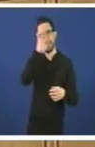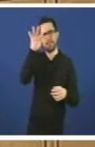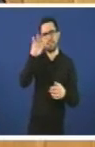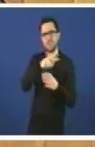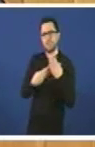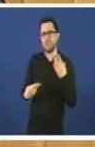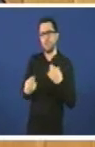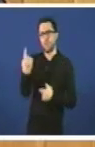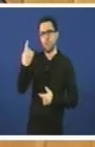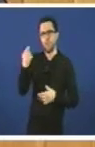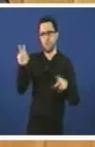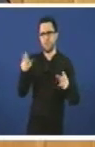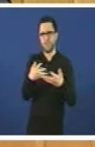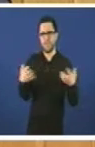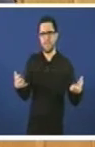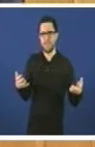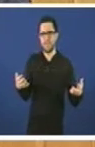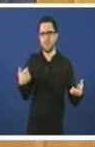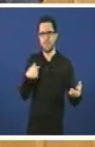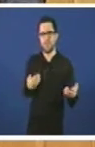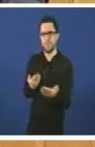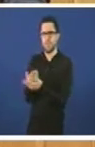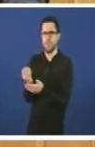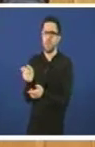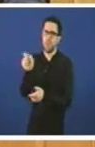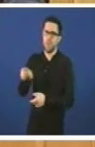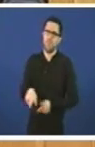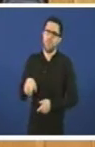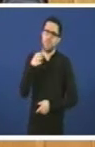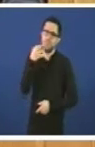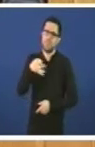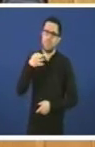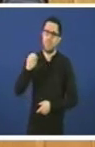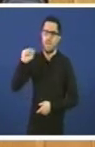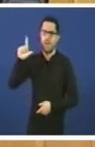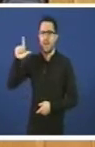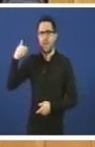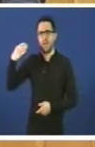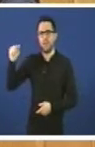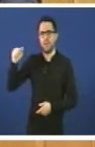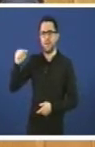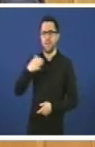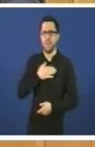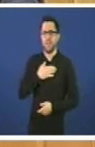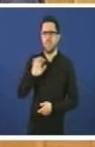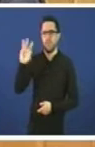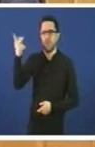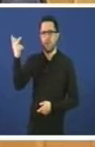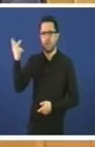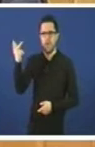un xo texto? Reto, señor presidente da xunta, que ese discurso Alba de Gloria non lo traía en español originalmente